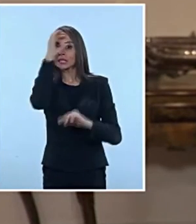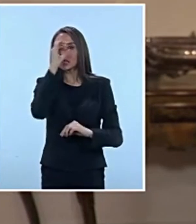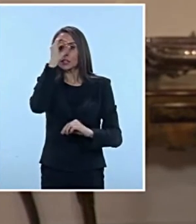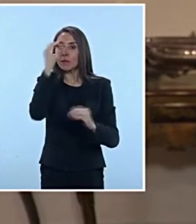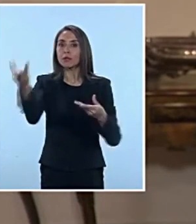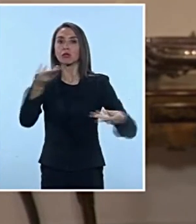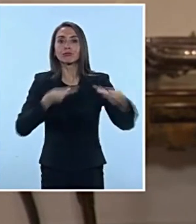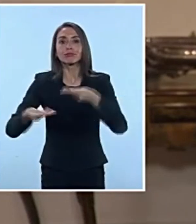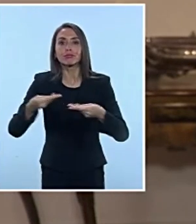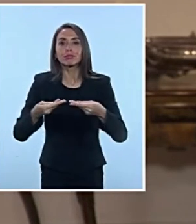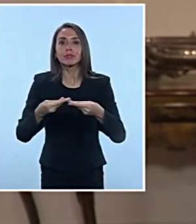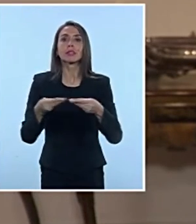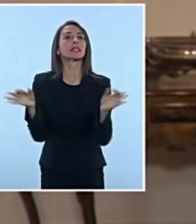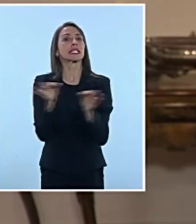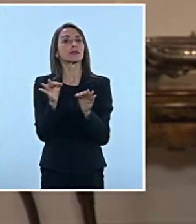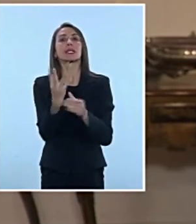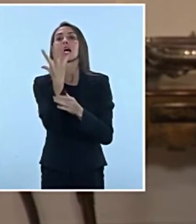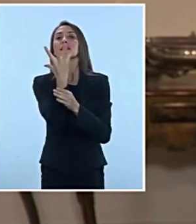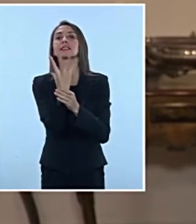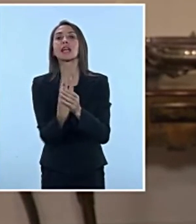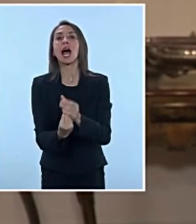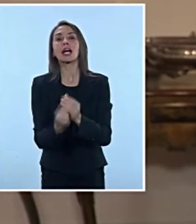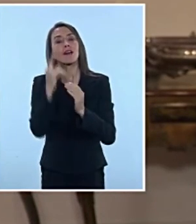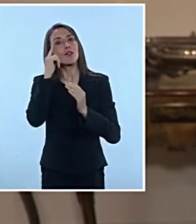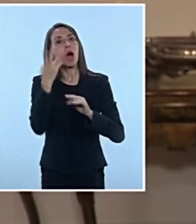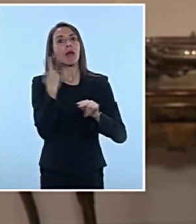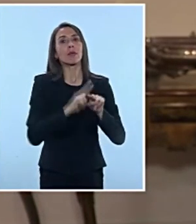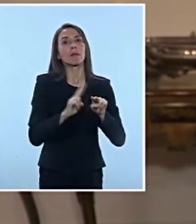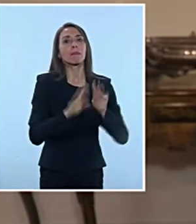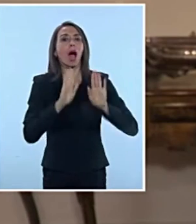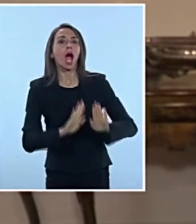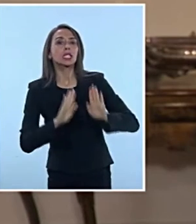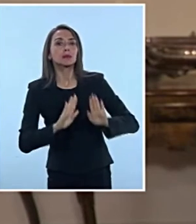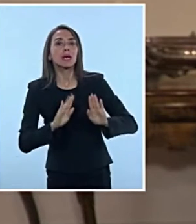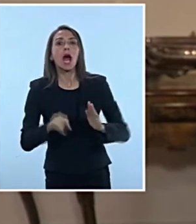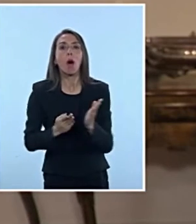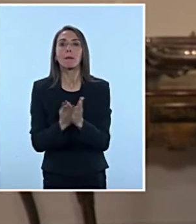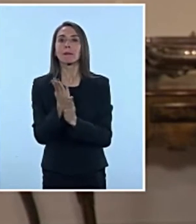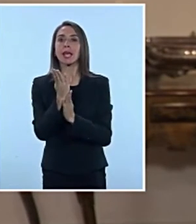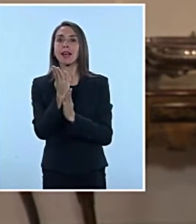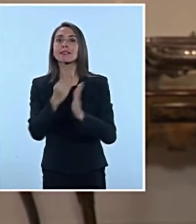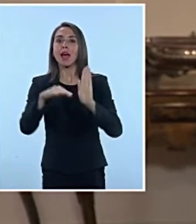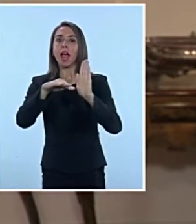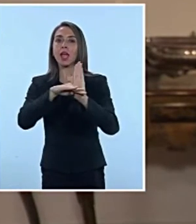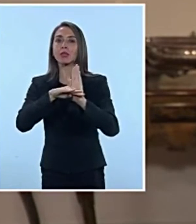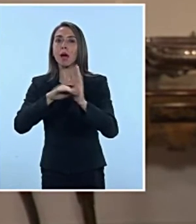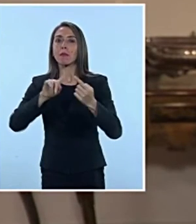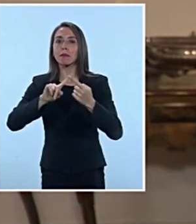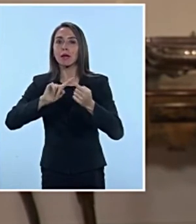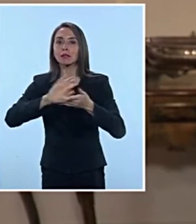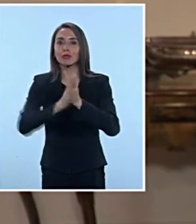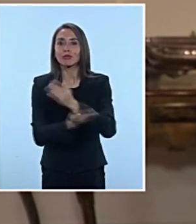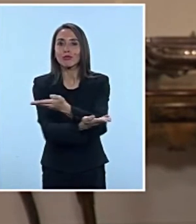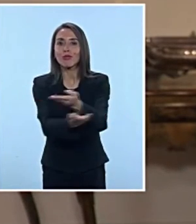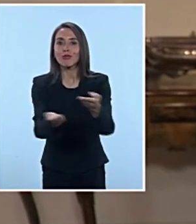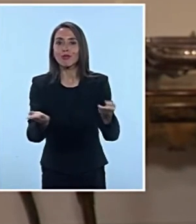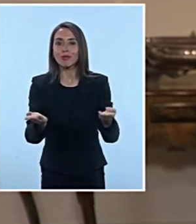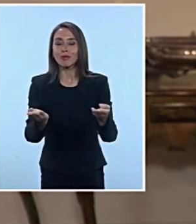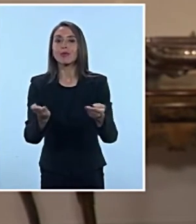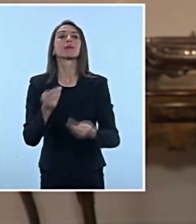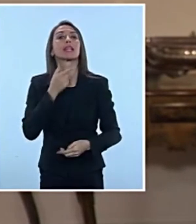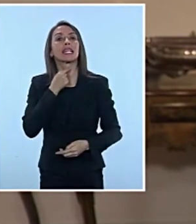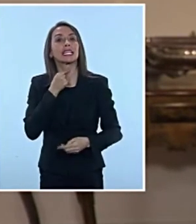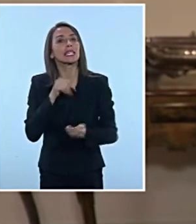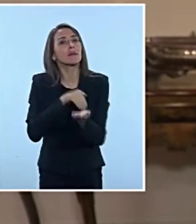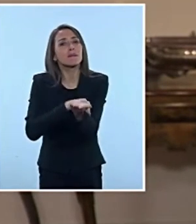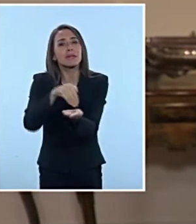Dicho de otro modo, se acabó la espera de los preparativos y ahora empieza la etapa de la participación de todos ustedes. Queremos